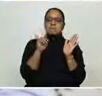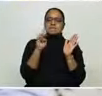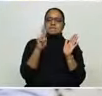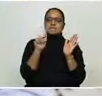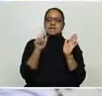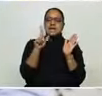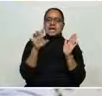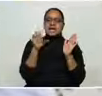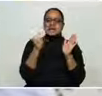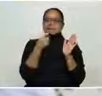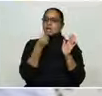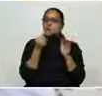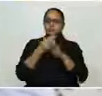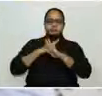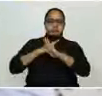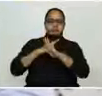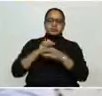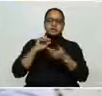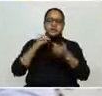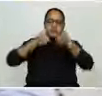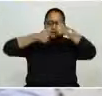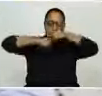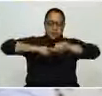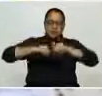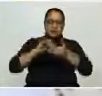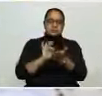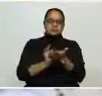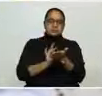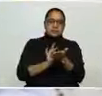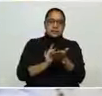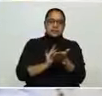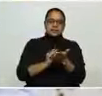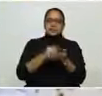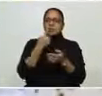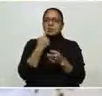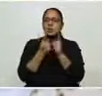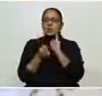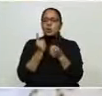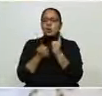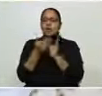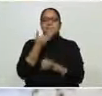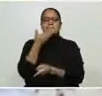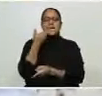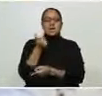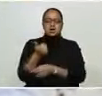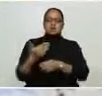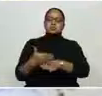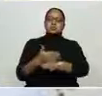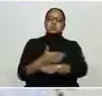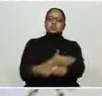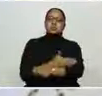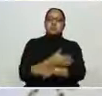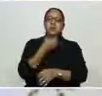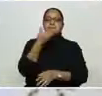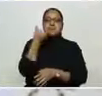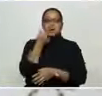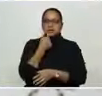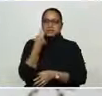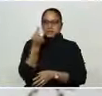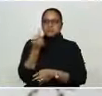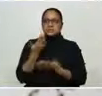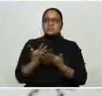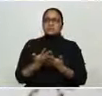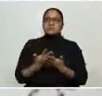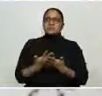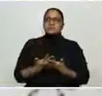Esos protocolos tenemos que unificarlos para ver cuál de todos ellos se tienen mejores resultados. Lo que sí es